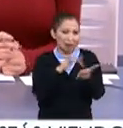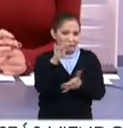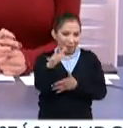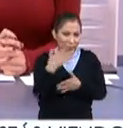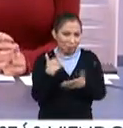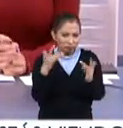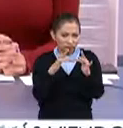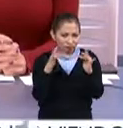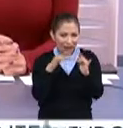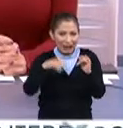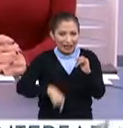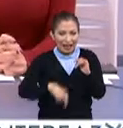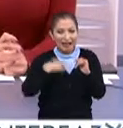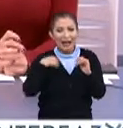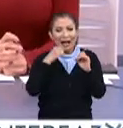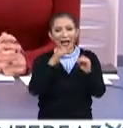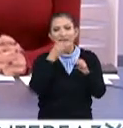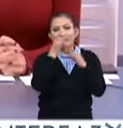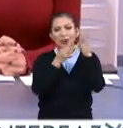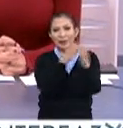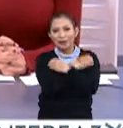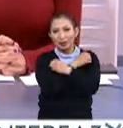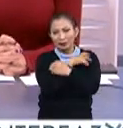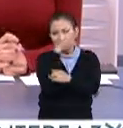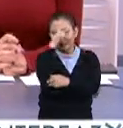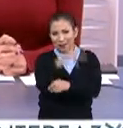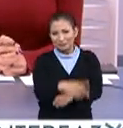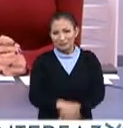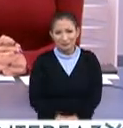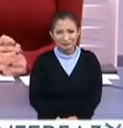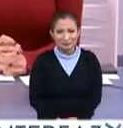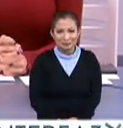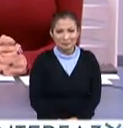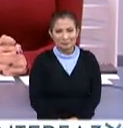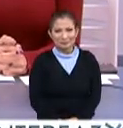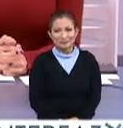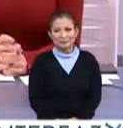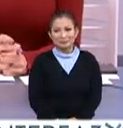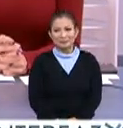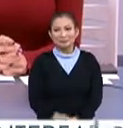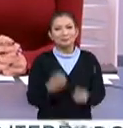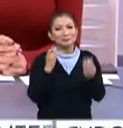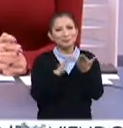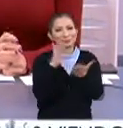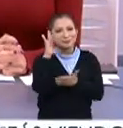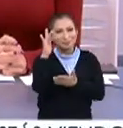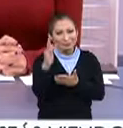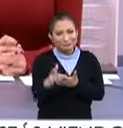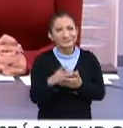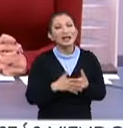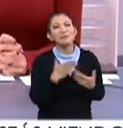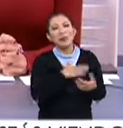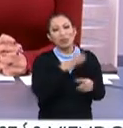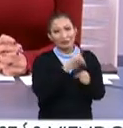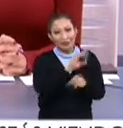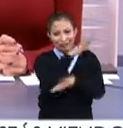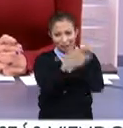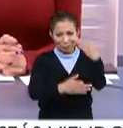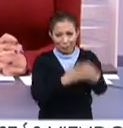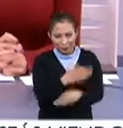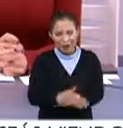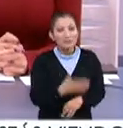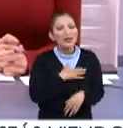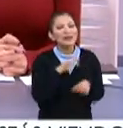tomarnos este enlace para la Agencia Informativa de Educación de México. Muchas gracias, buenos días a todos.